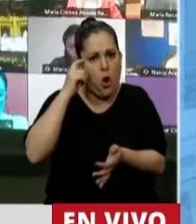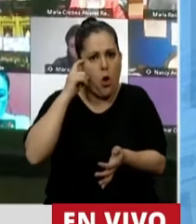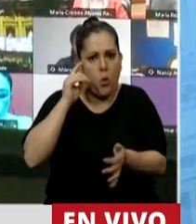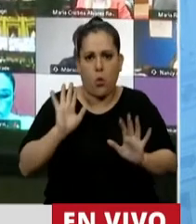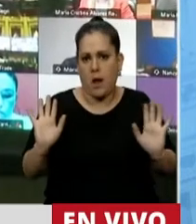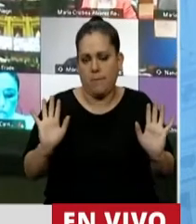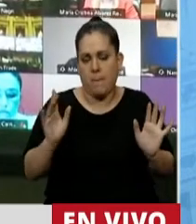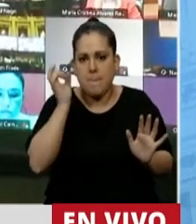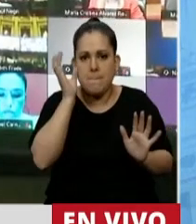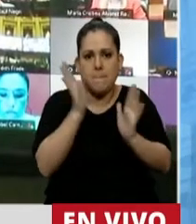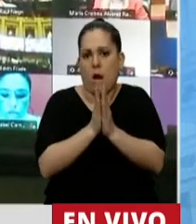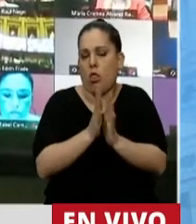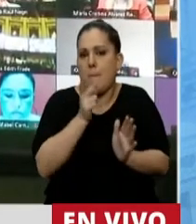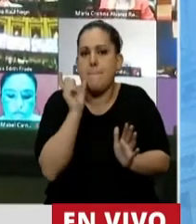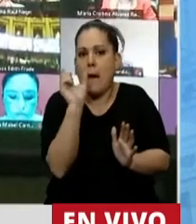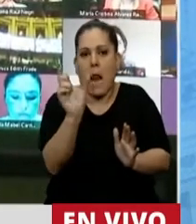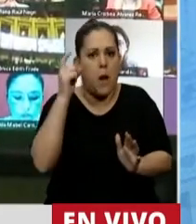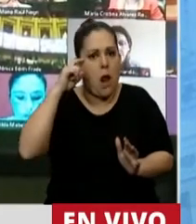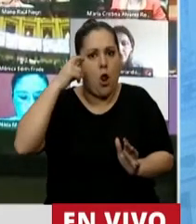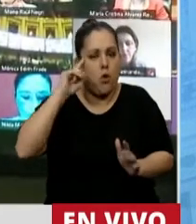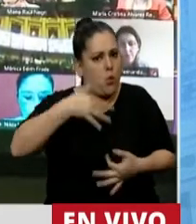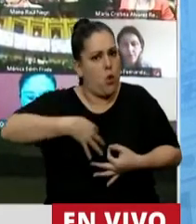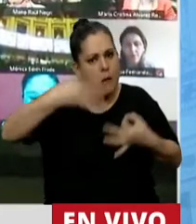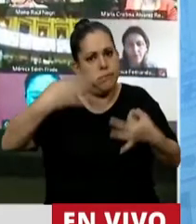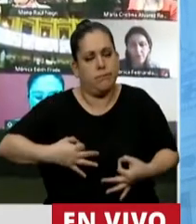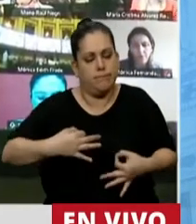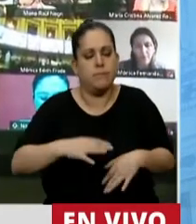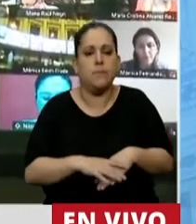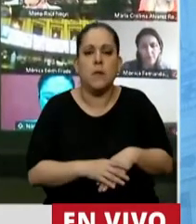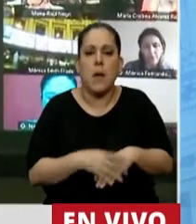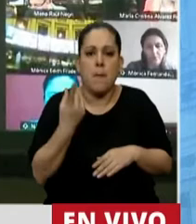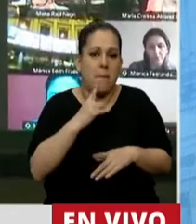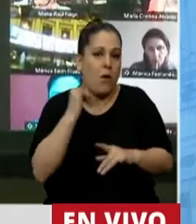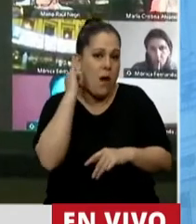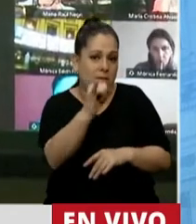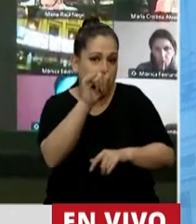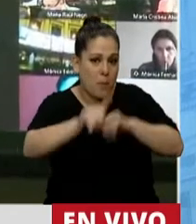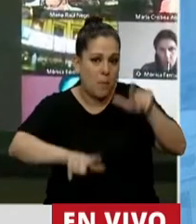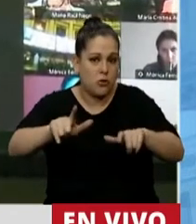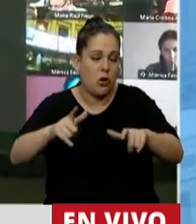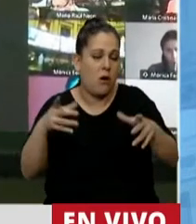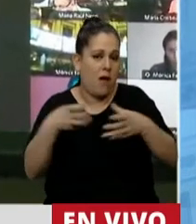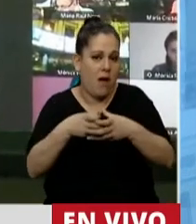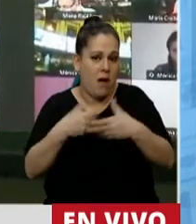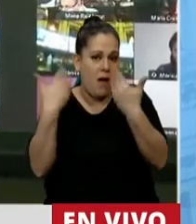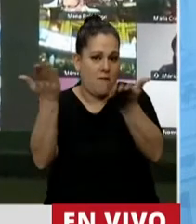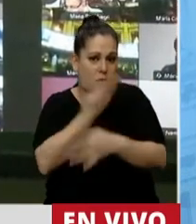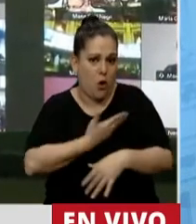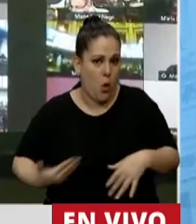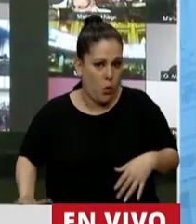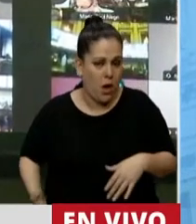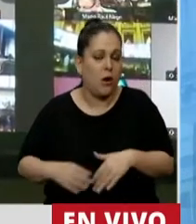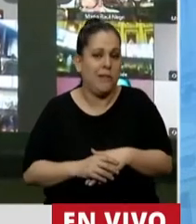Con perdón de la palabra locura. Pero les cuento algo a los miembros del oficialismo. El muro de Berlín